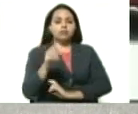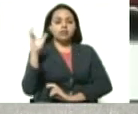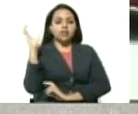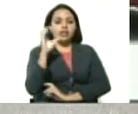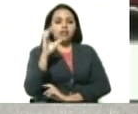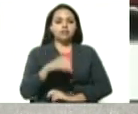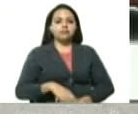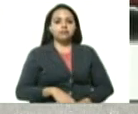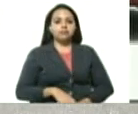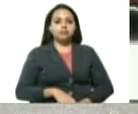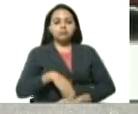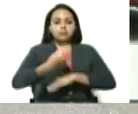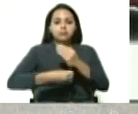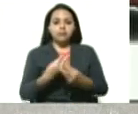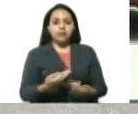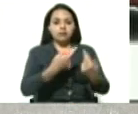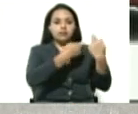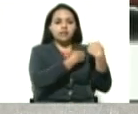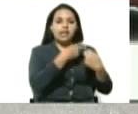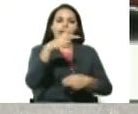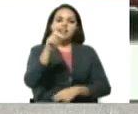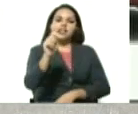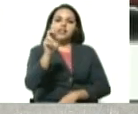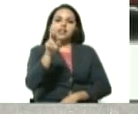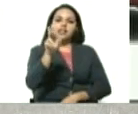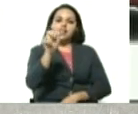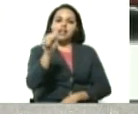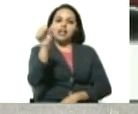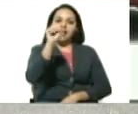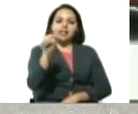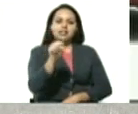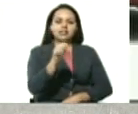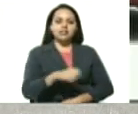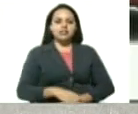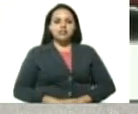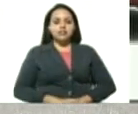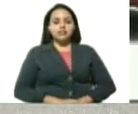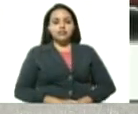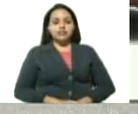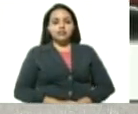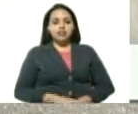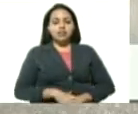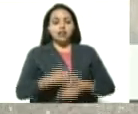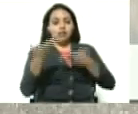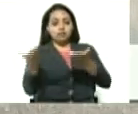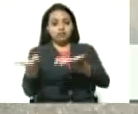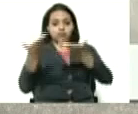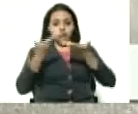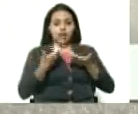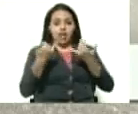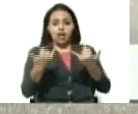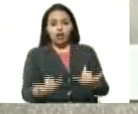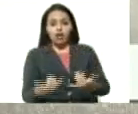representantes de las TRAMS, que vienen a recibir nada menos y nada más que